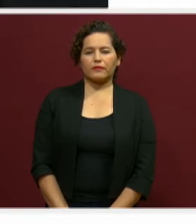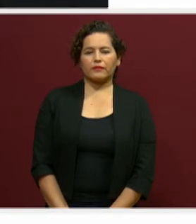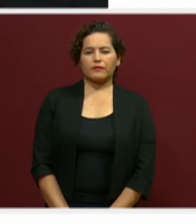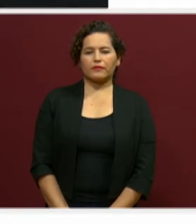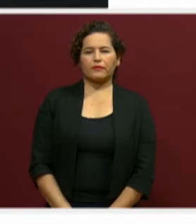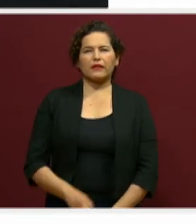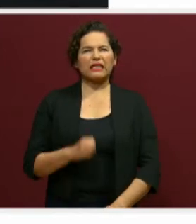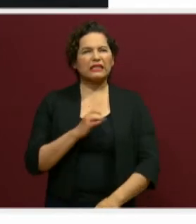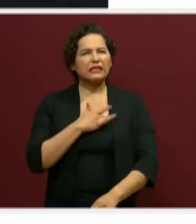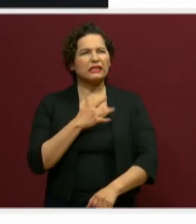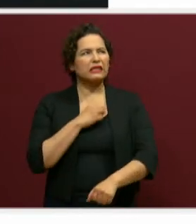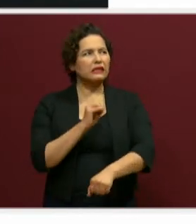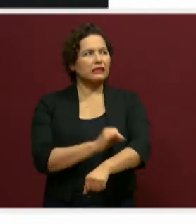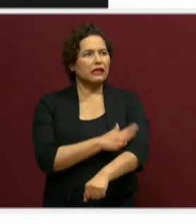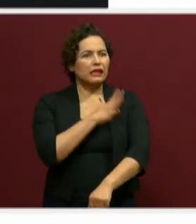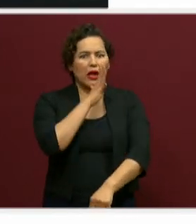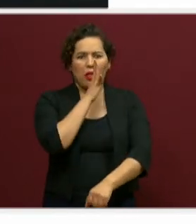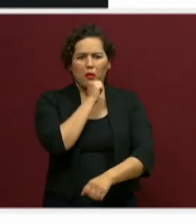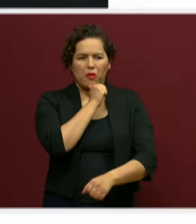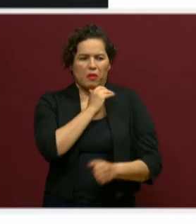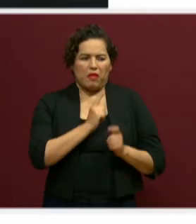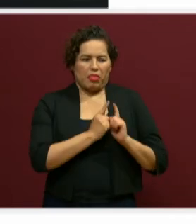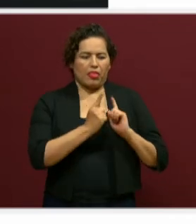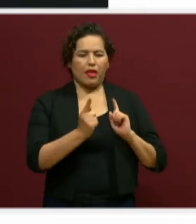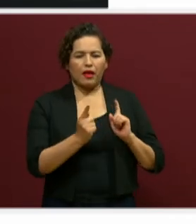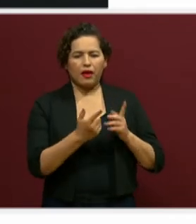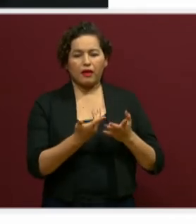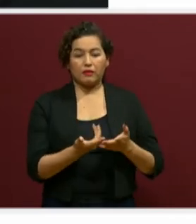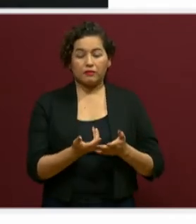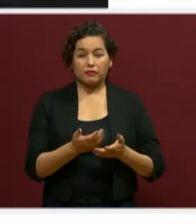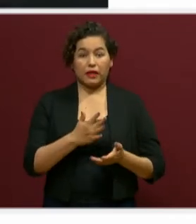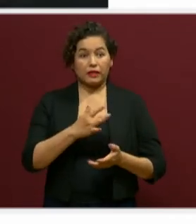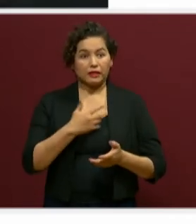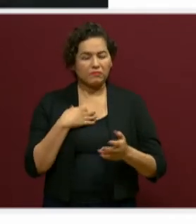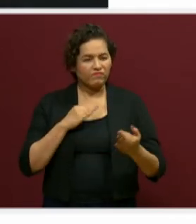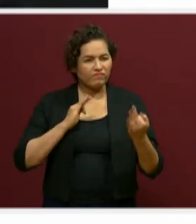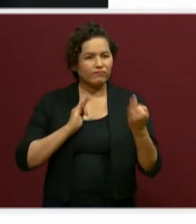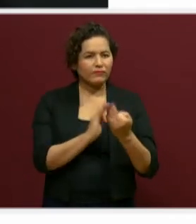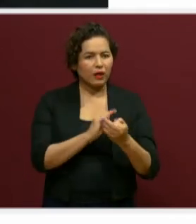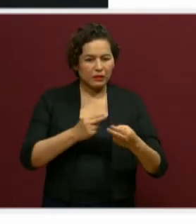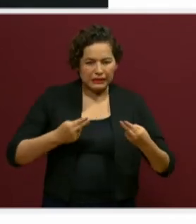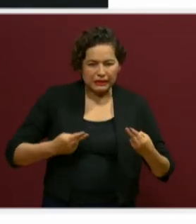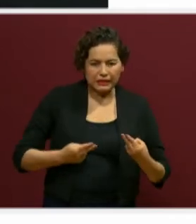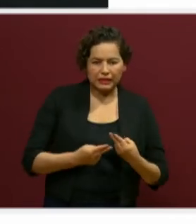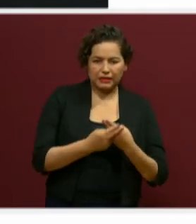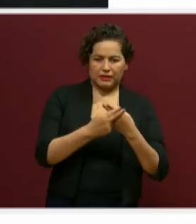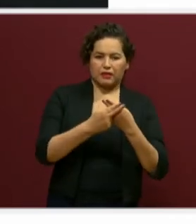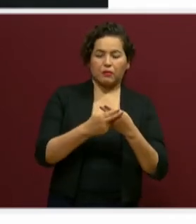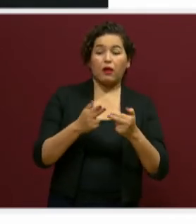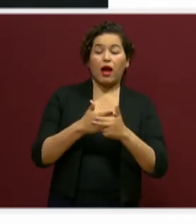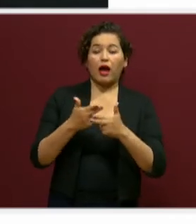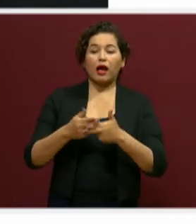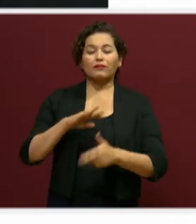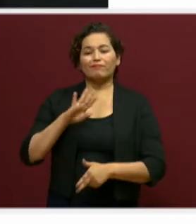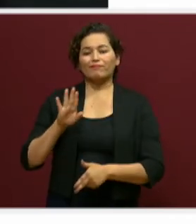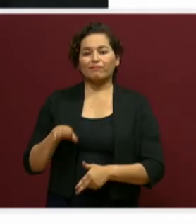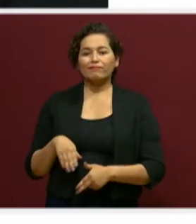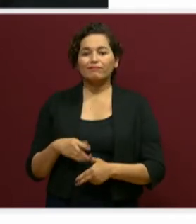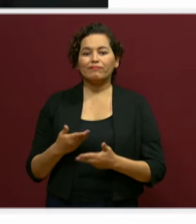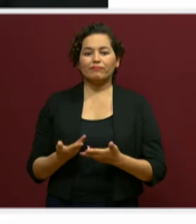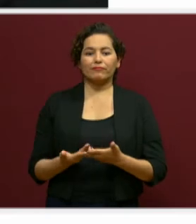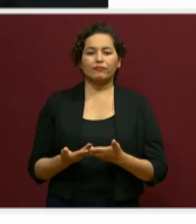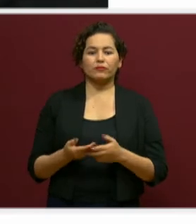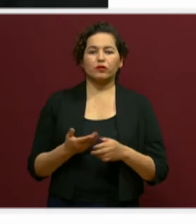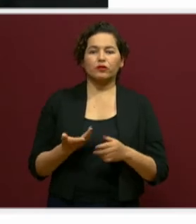Las emociones no las podemos desapartar de nuestra vida, las estamos enfrentando desde que nacemos hasta que morimos. Por lo tanto,